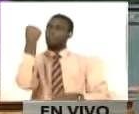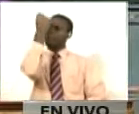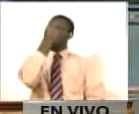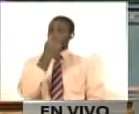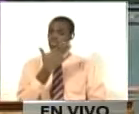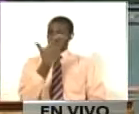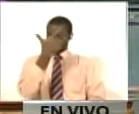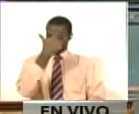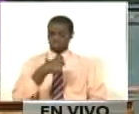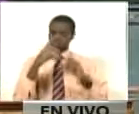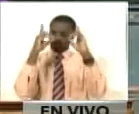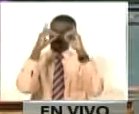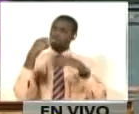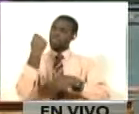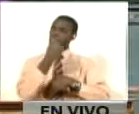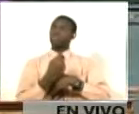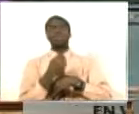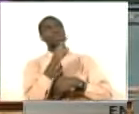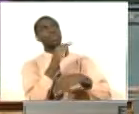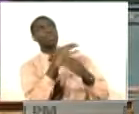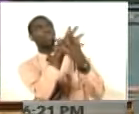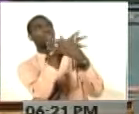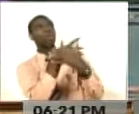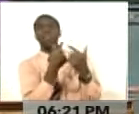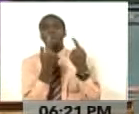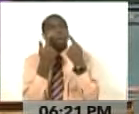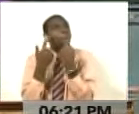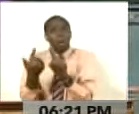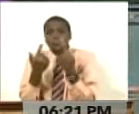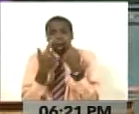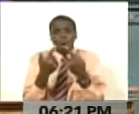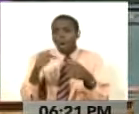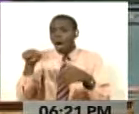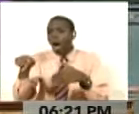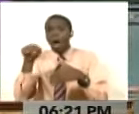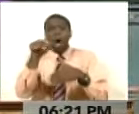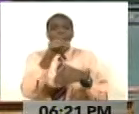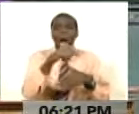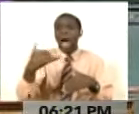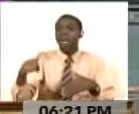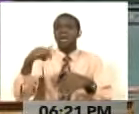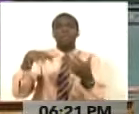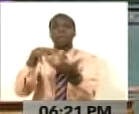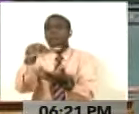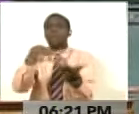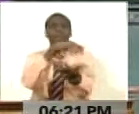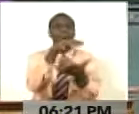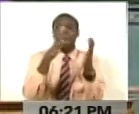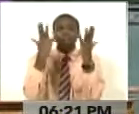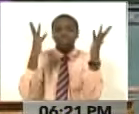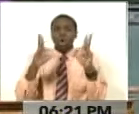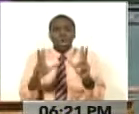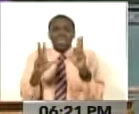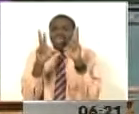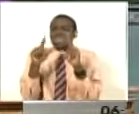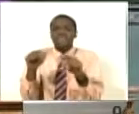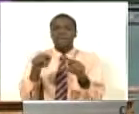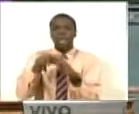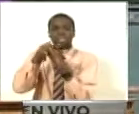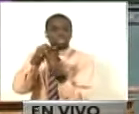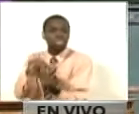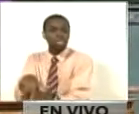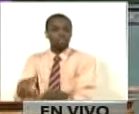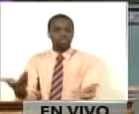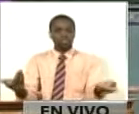organización no tiene ojos para mirar las realidades terribles, de discriminación,